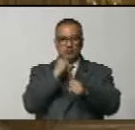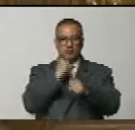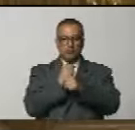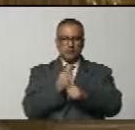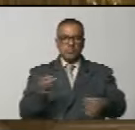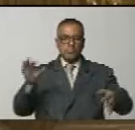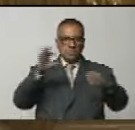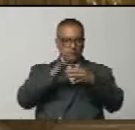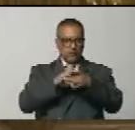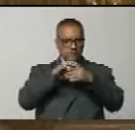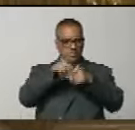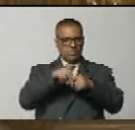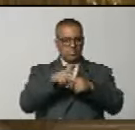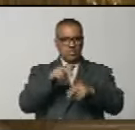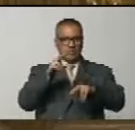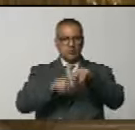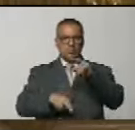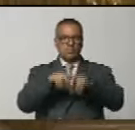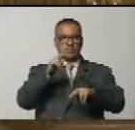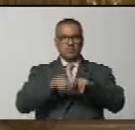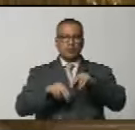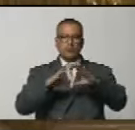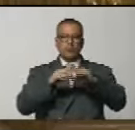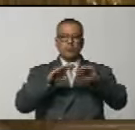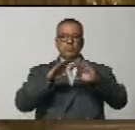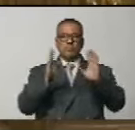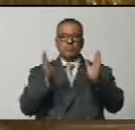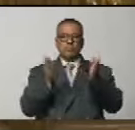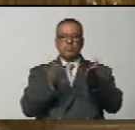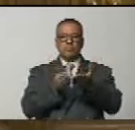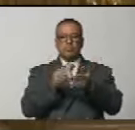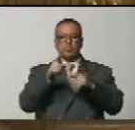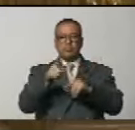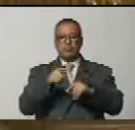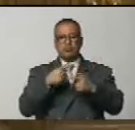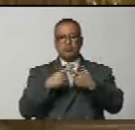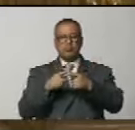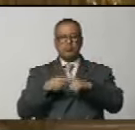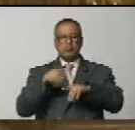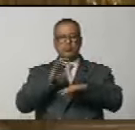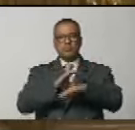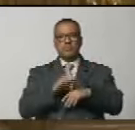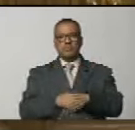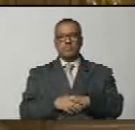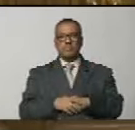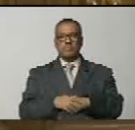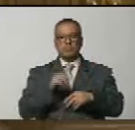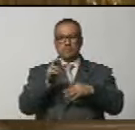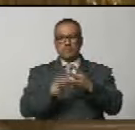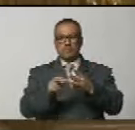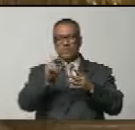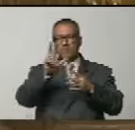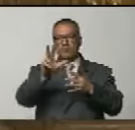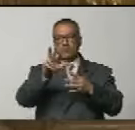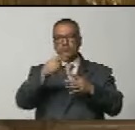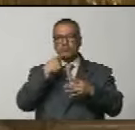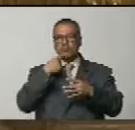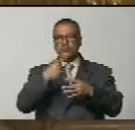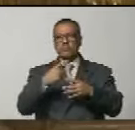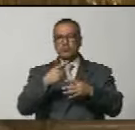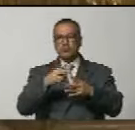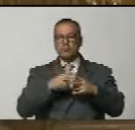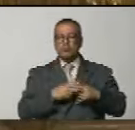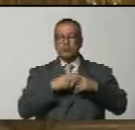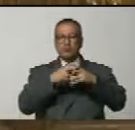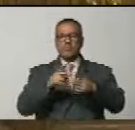estrechamente en la construcción de un mundo pluripolar y multicéntrico. Tercero manifestar la